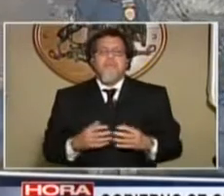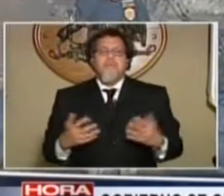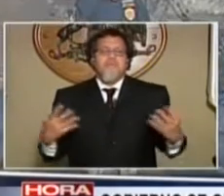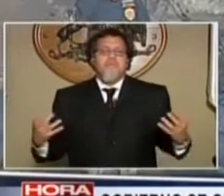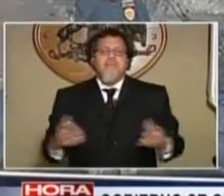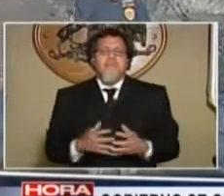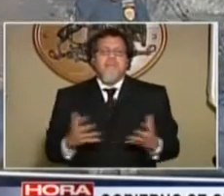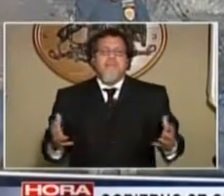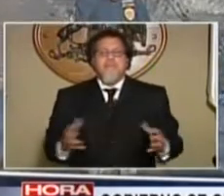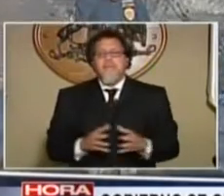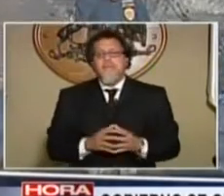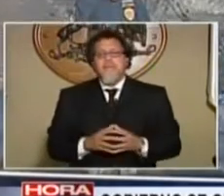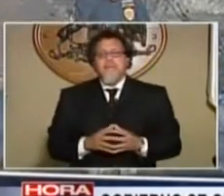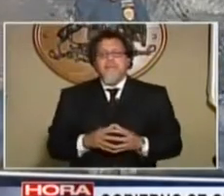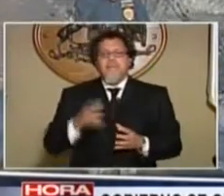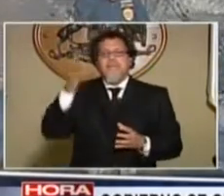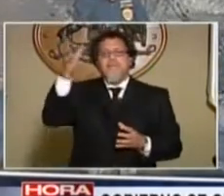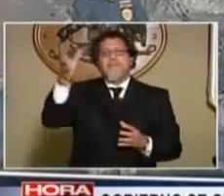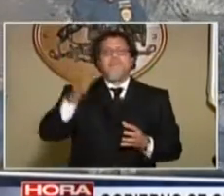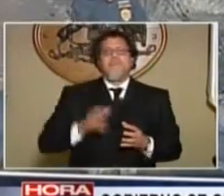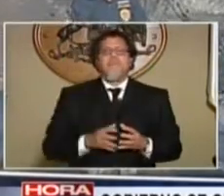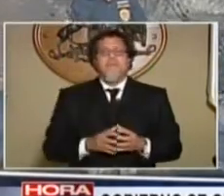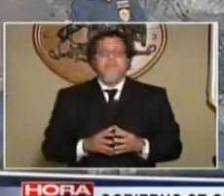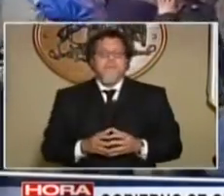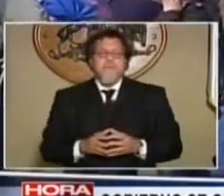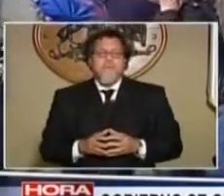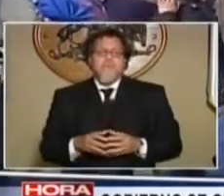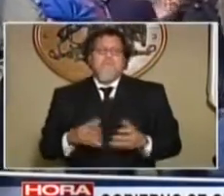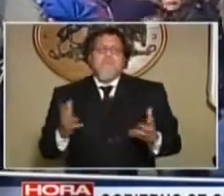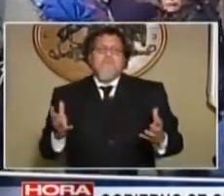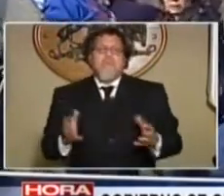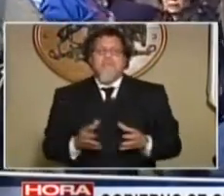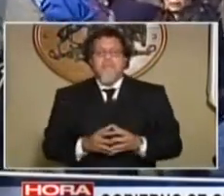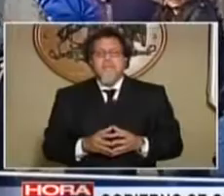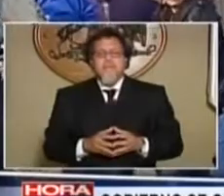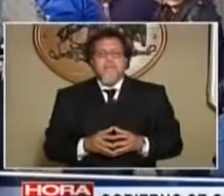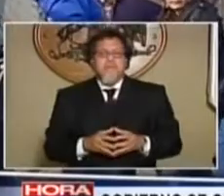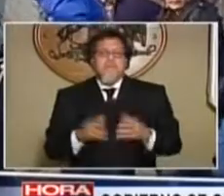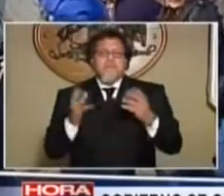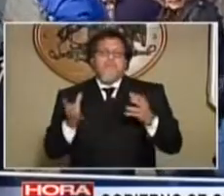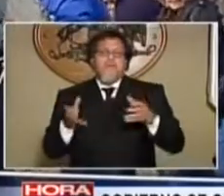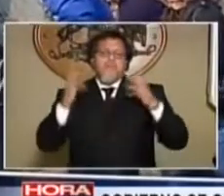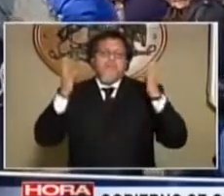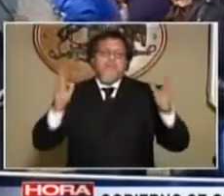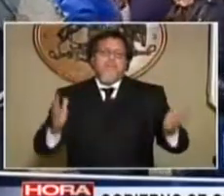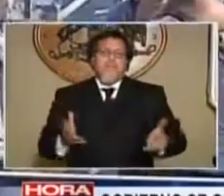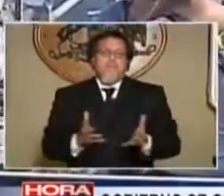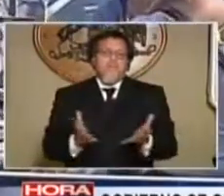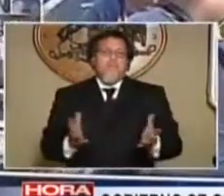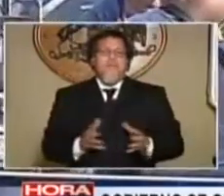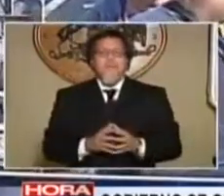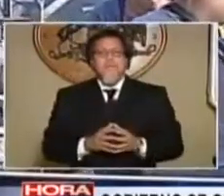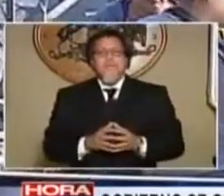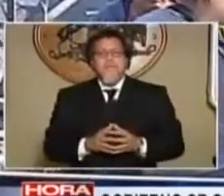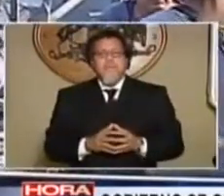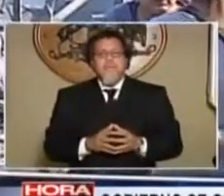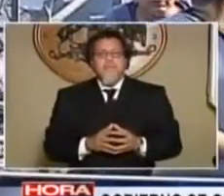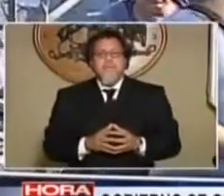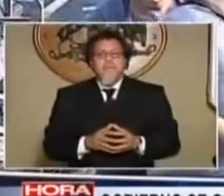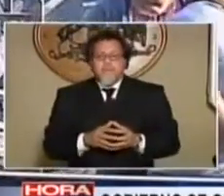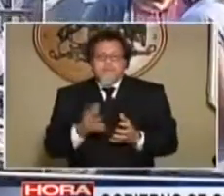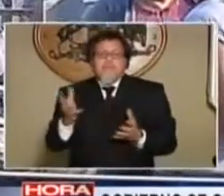tipo de desarrollo que tenemos social y las deudas que hay. La gente que establece esos terrenos no lo hace por maldad, lo hace porque es un lugar, un techo, una pared donde vivir,